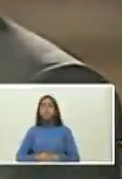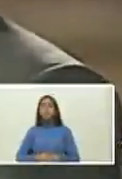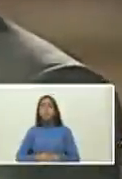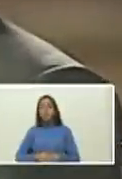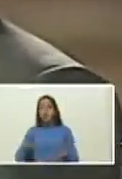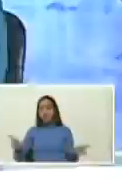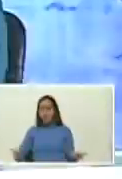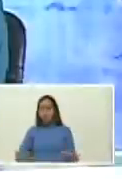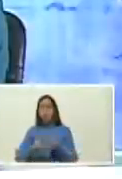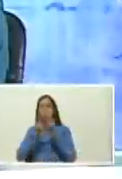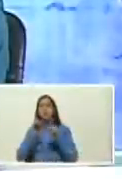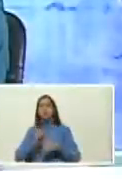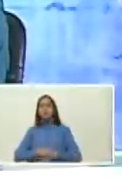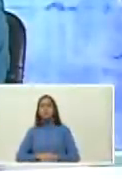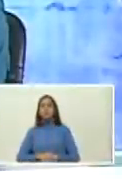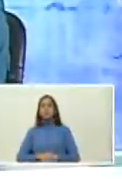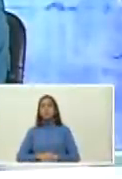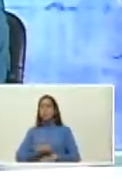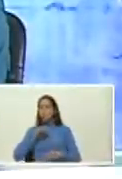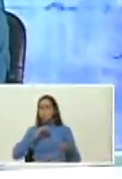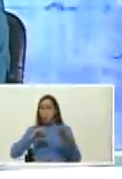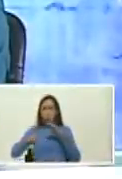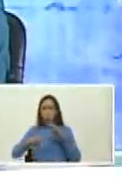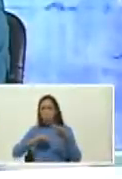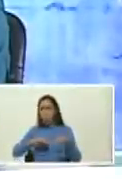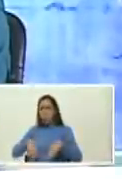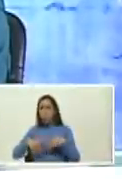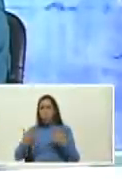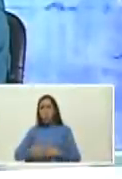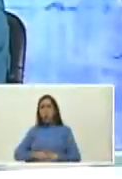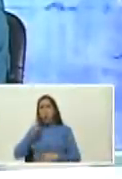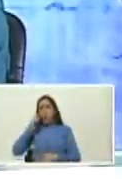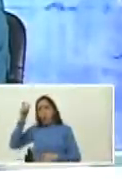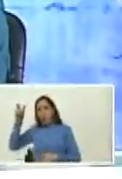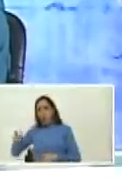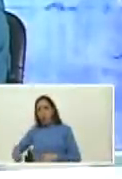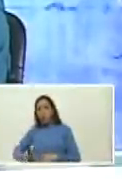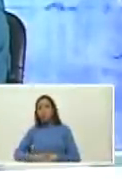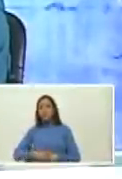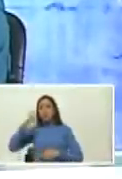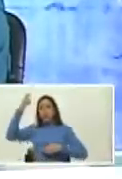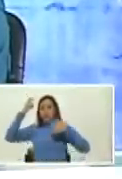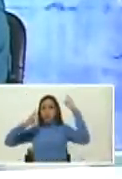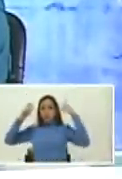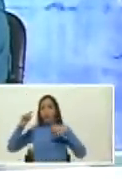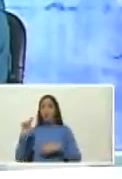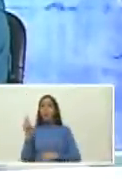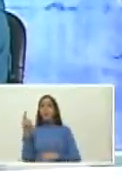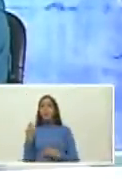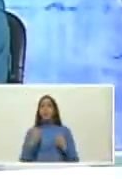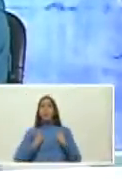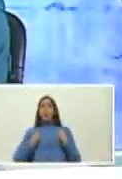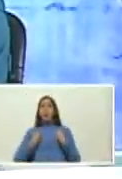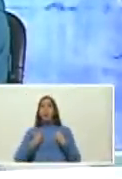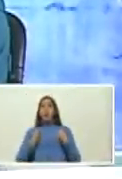igualmente conversaciones con Ignacio Ramonet Hugo Chávez Mi Primera Vida